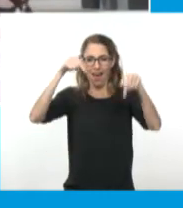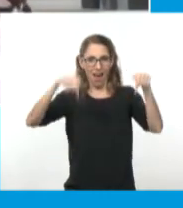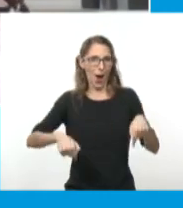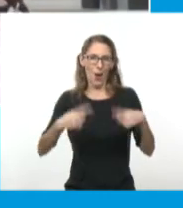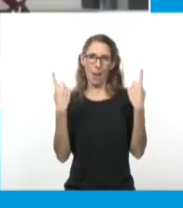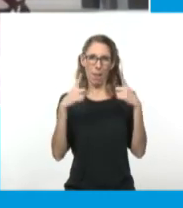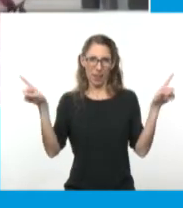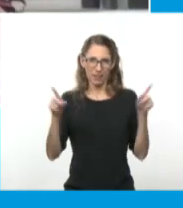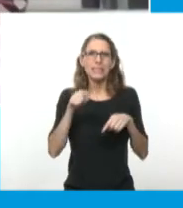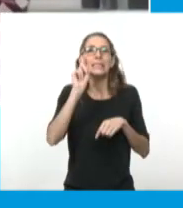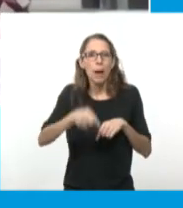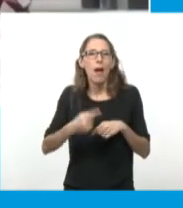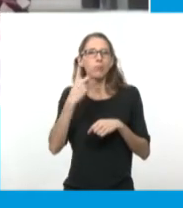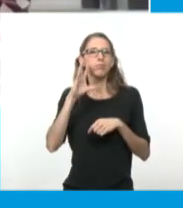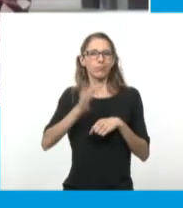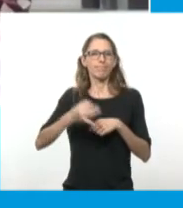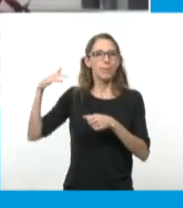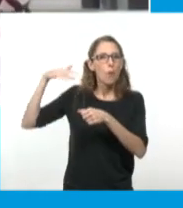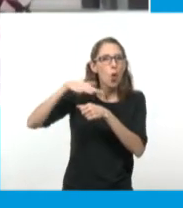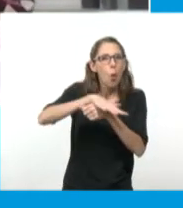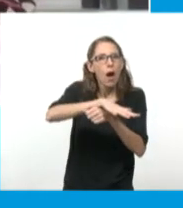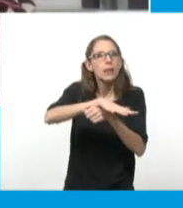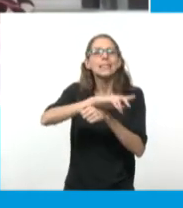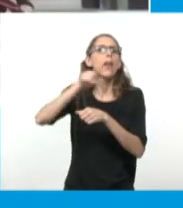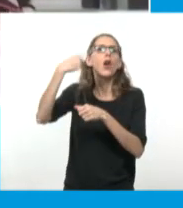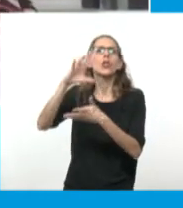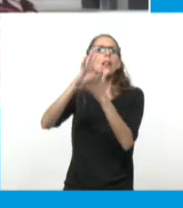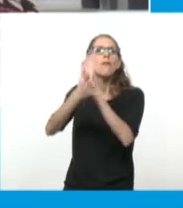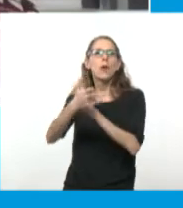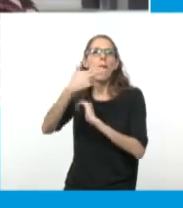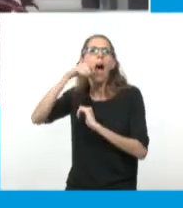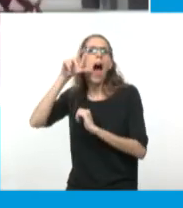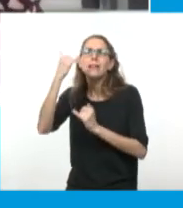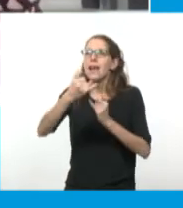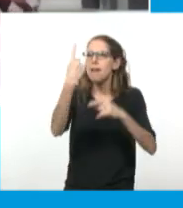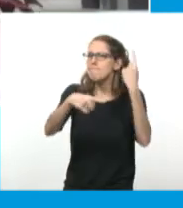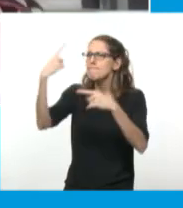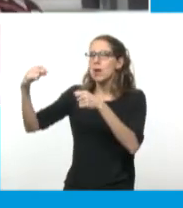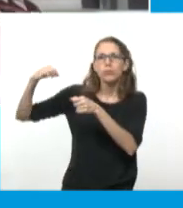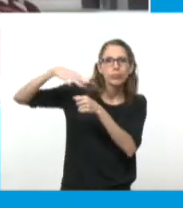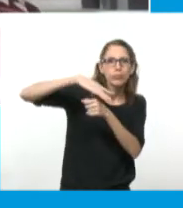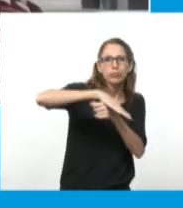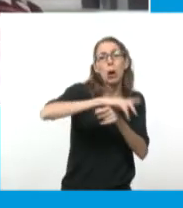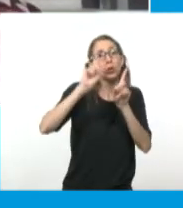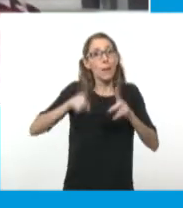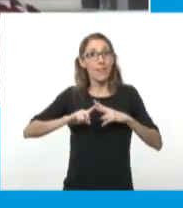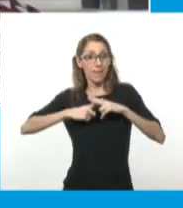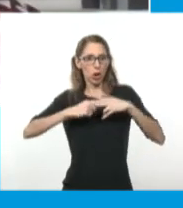como viendo influenciado por otras expresiones artísticas o inclusive tecnológicas.